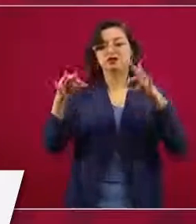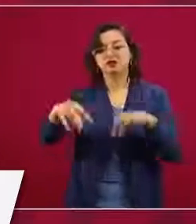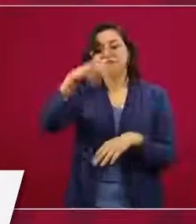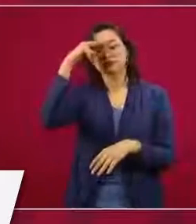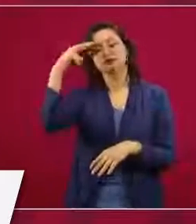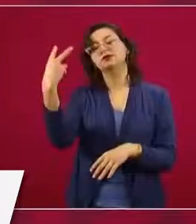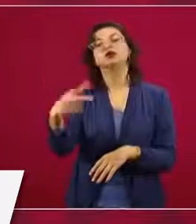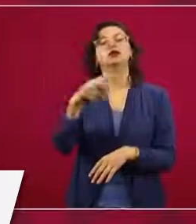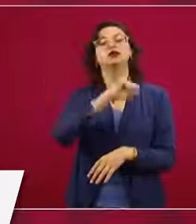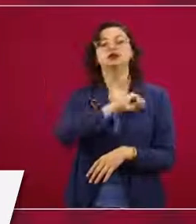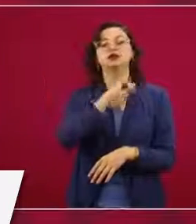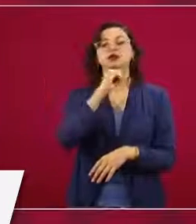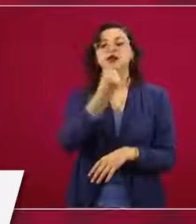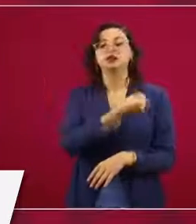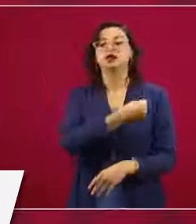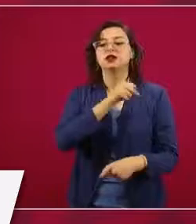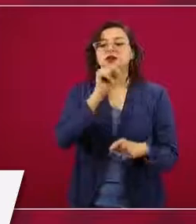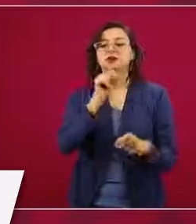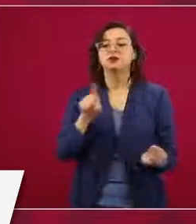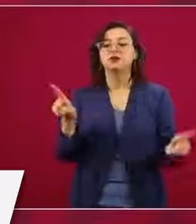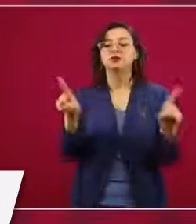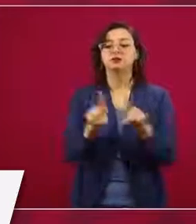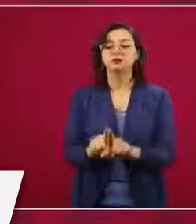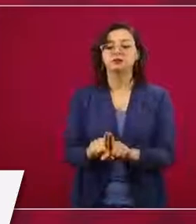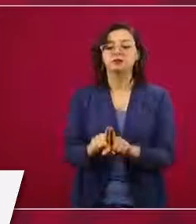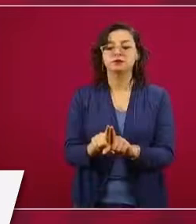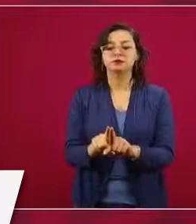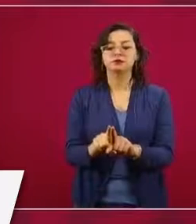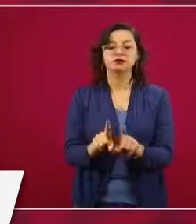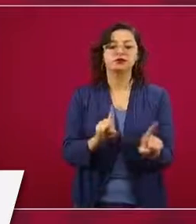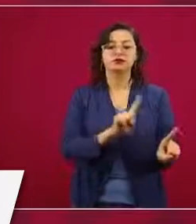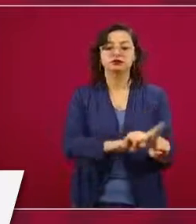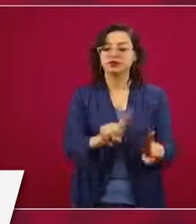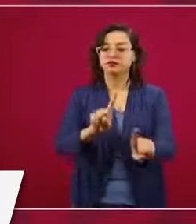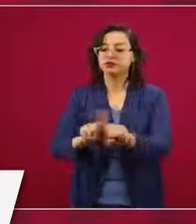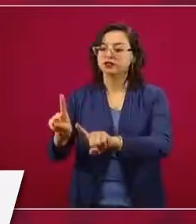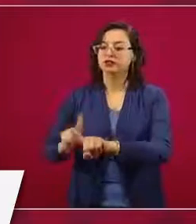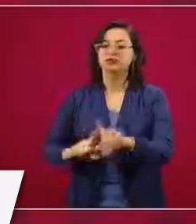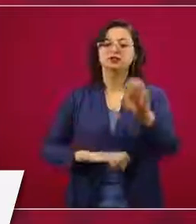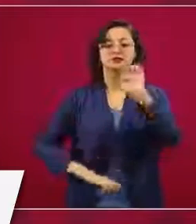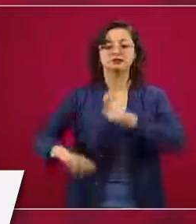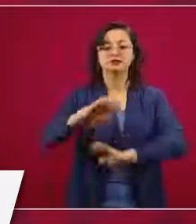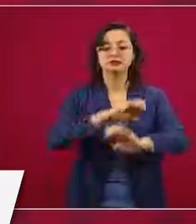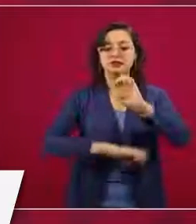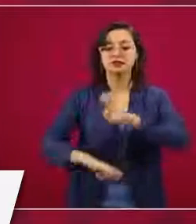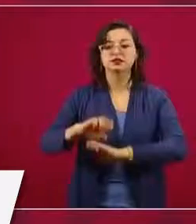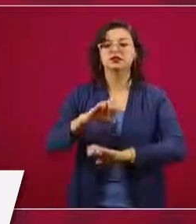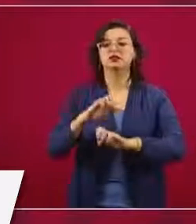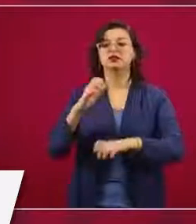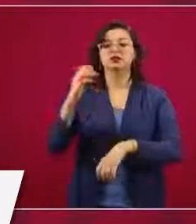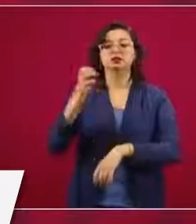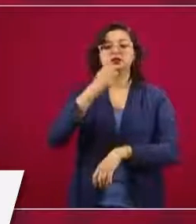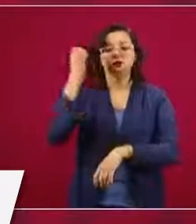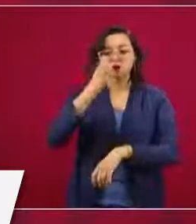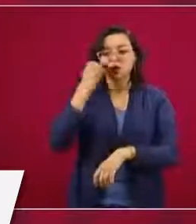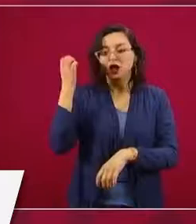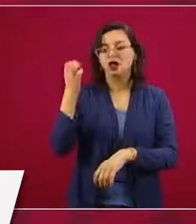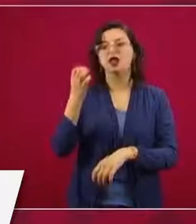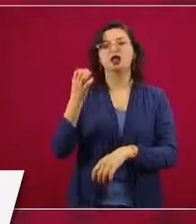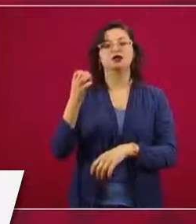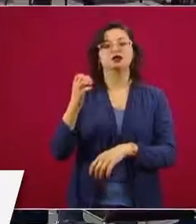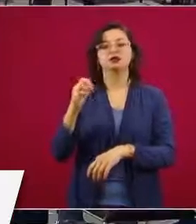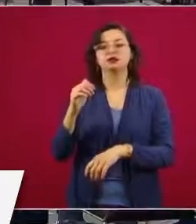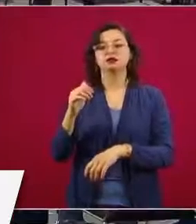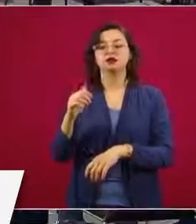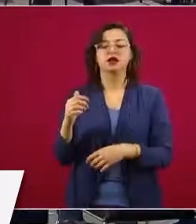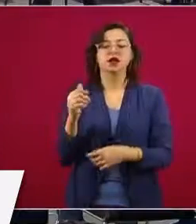y a los representantes de empresas, de la academia, de la sociedad